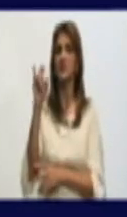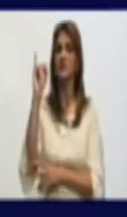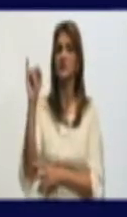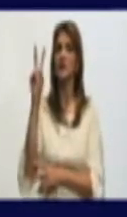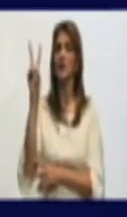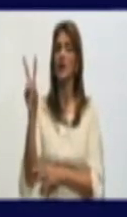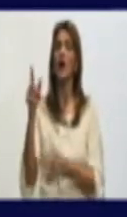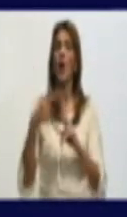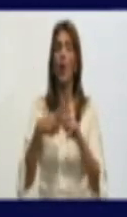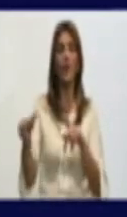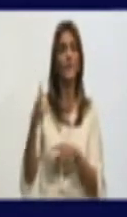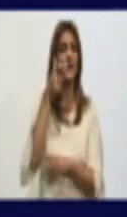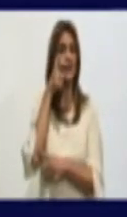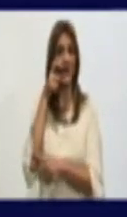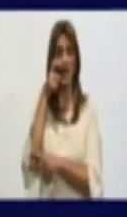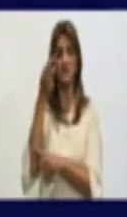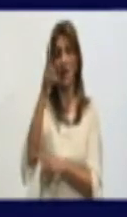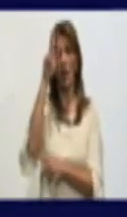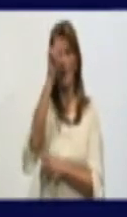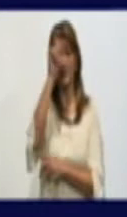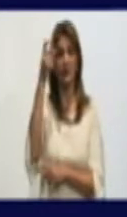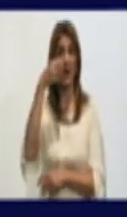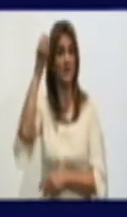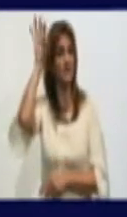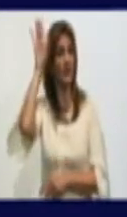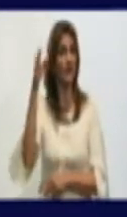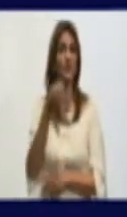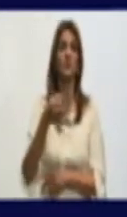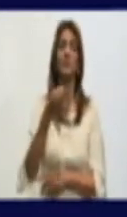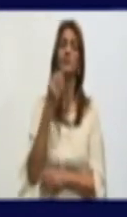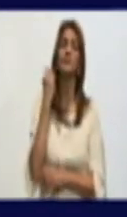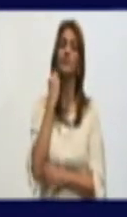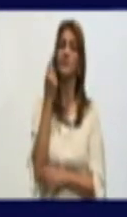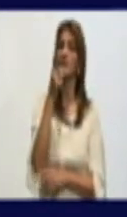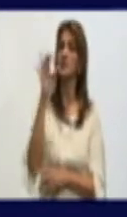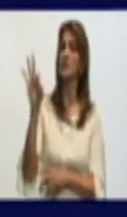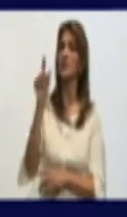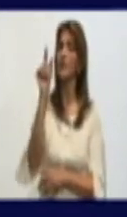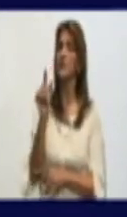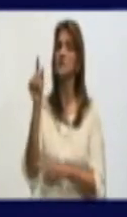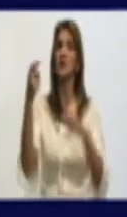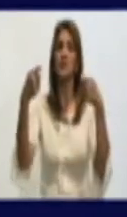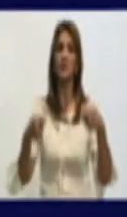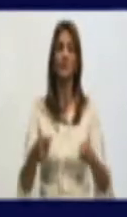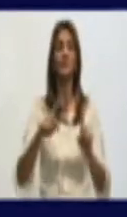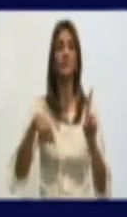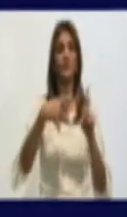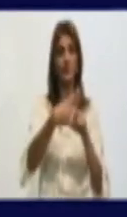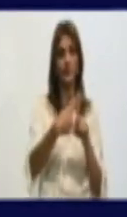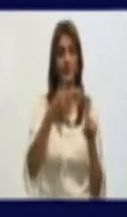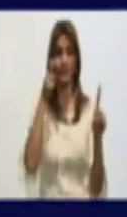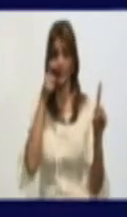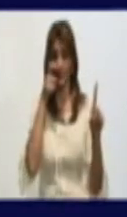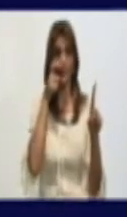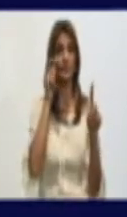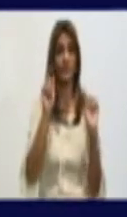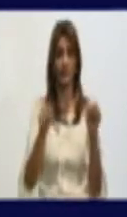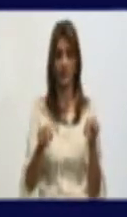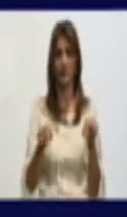sala de vigilancia intensiva del Hospital Celia Sánchez Manduley, 18 pacientes confirmados en la sala de vigilancia intensiva.